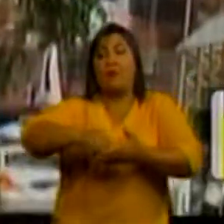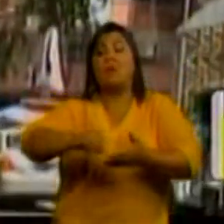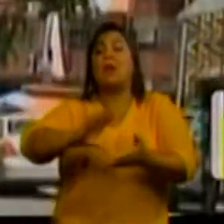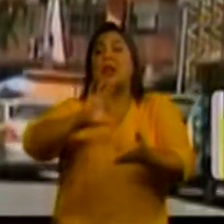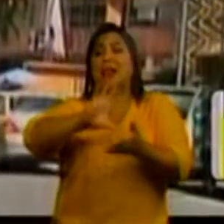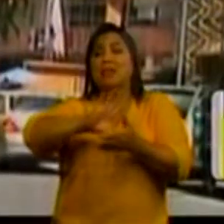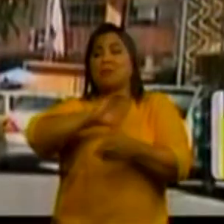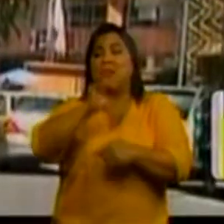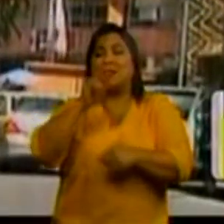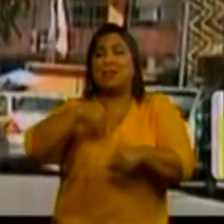miércoles.